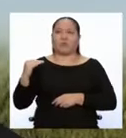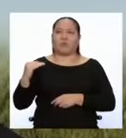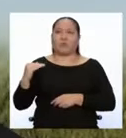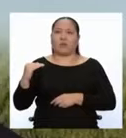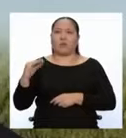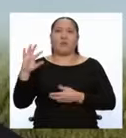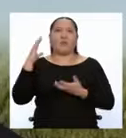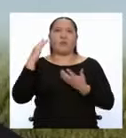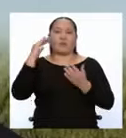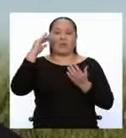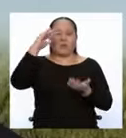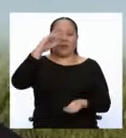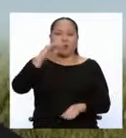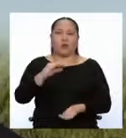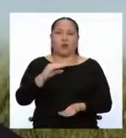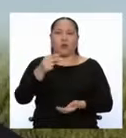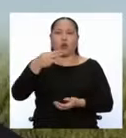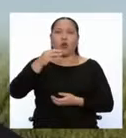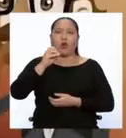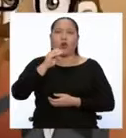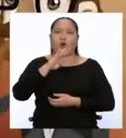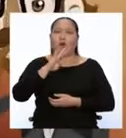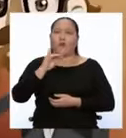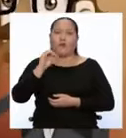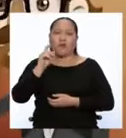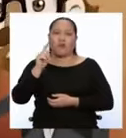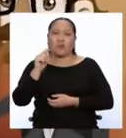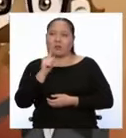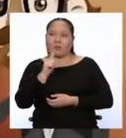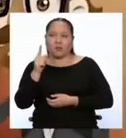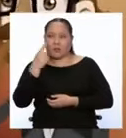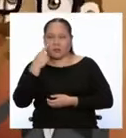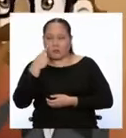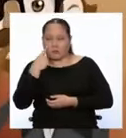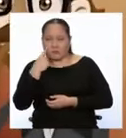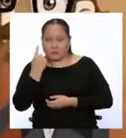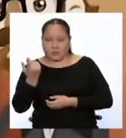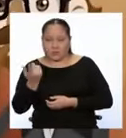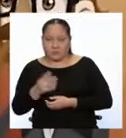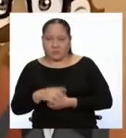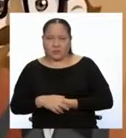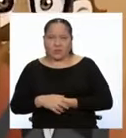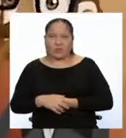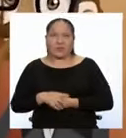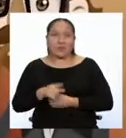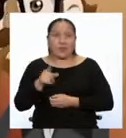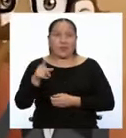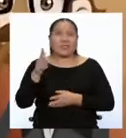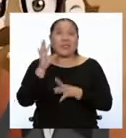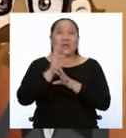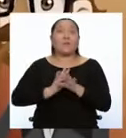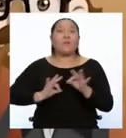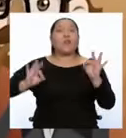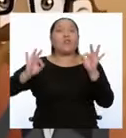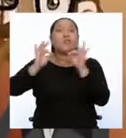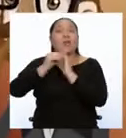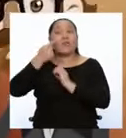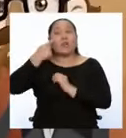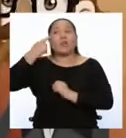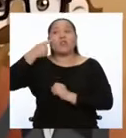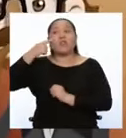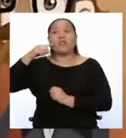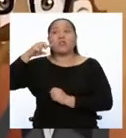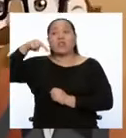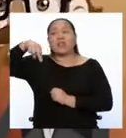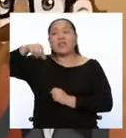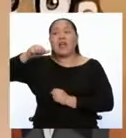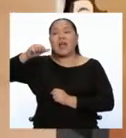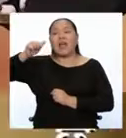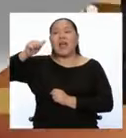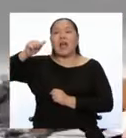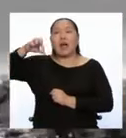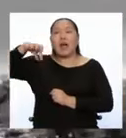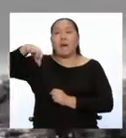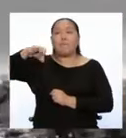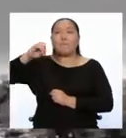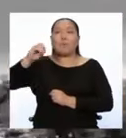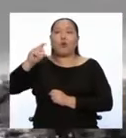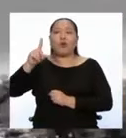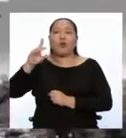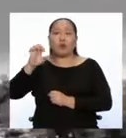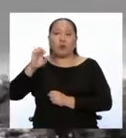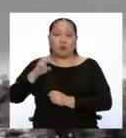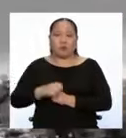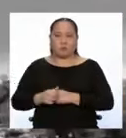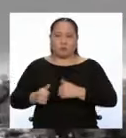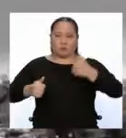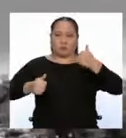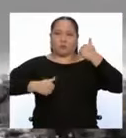a la de un joven. No, para nada. Te voy a explicar por qué es tan importante conocer sobre Napoleón. Él fue un